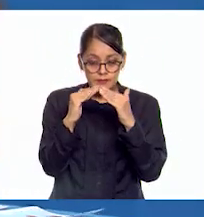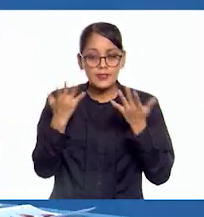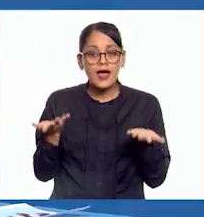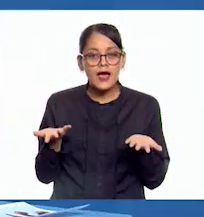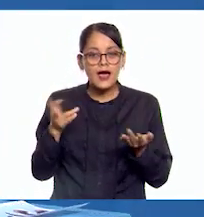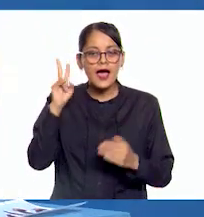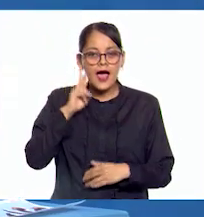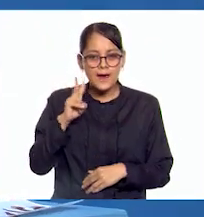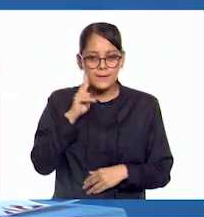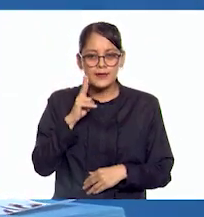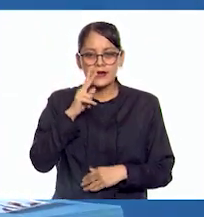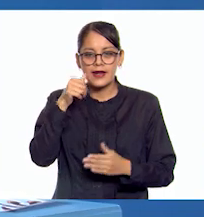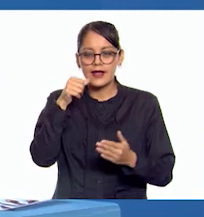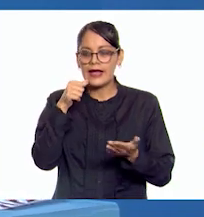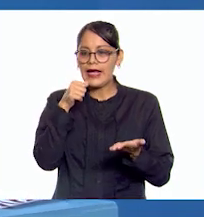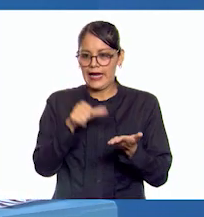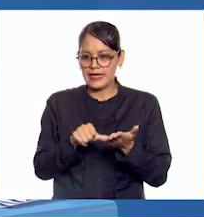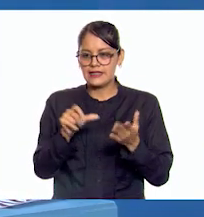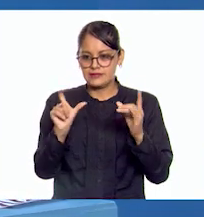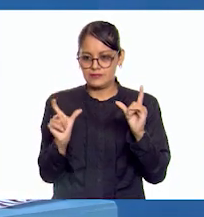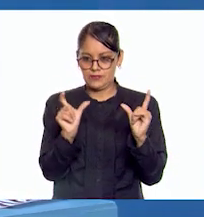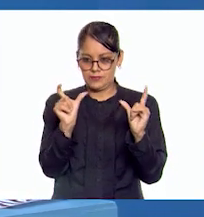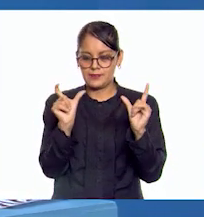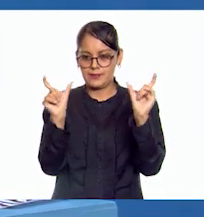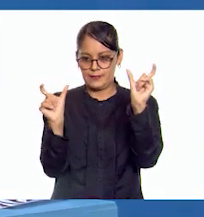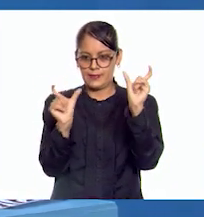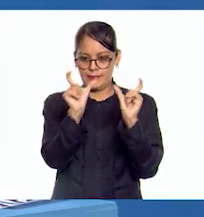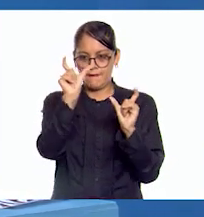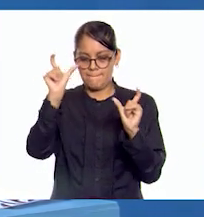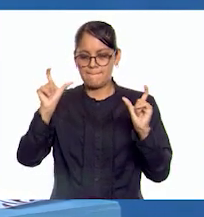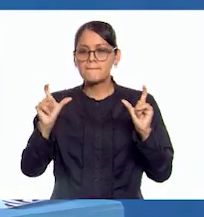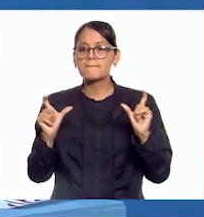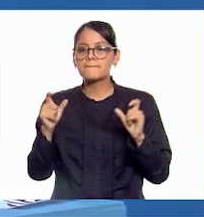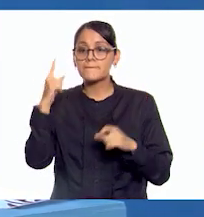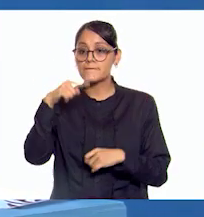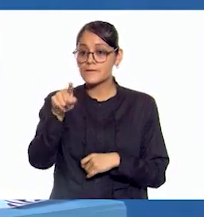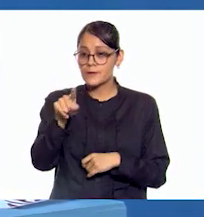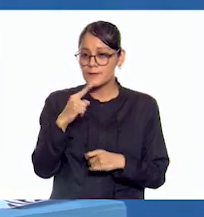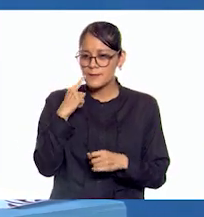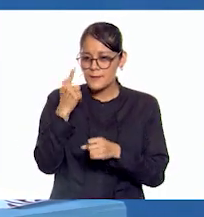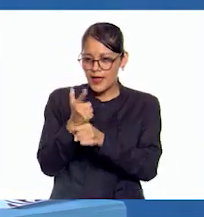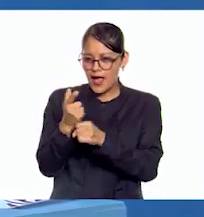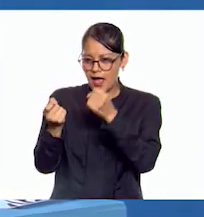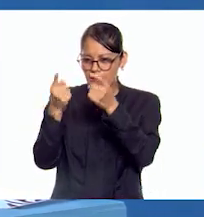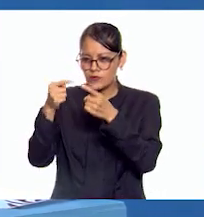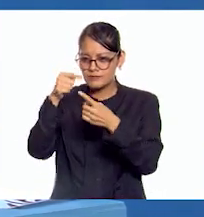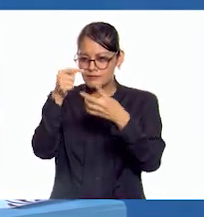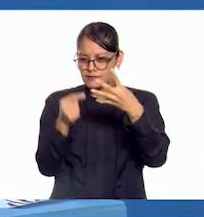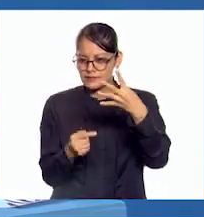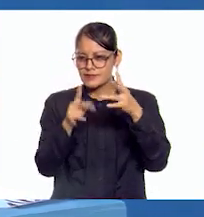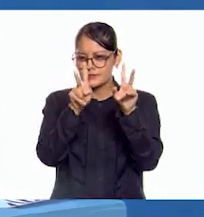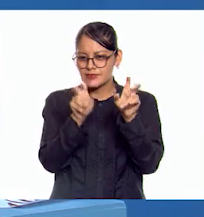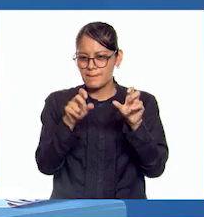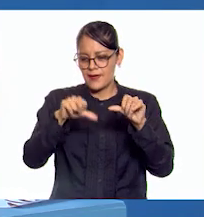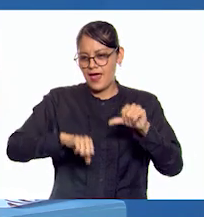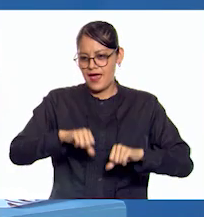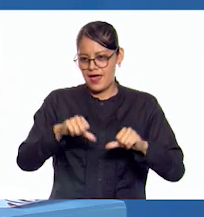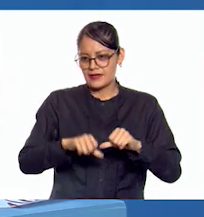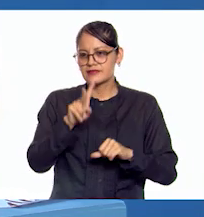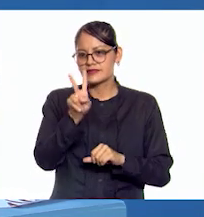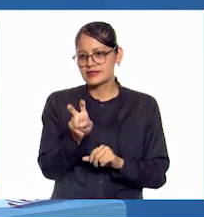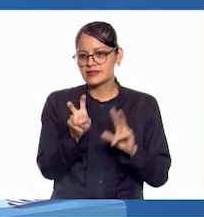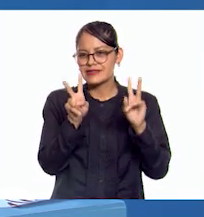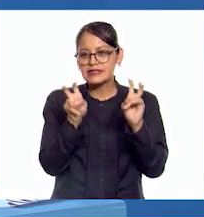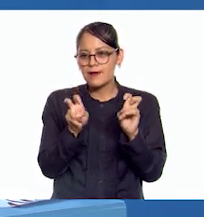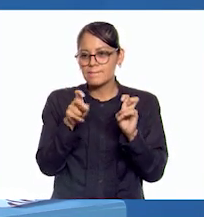relacionen estas cartas y, si observan con detalle, algunas hacen referencia a una de las actividades económicas